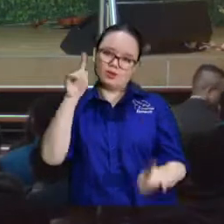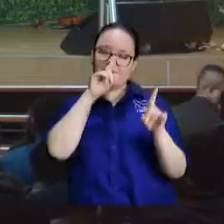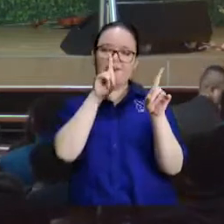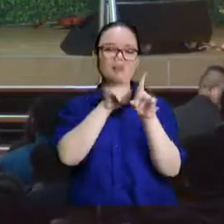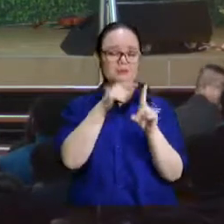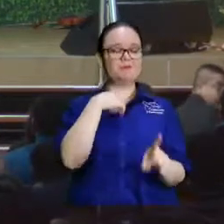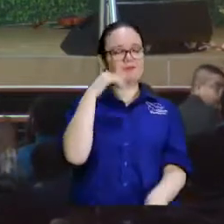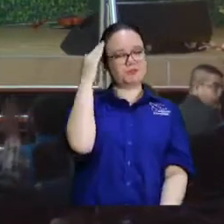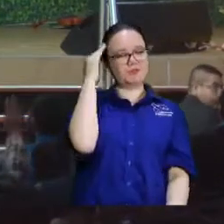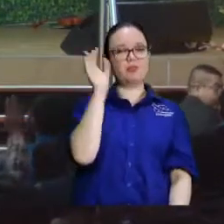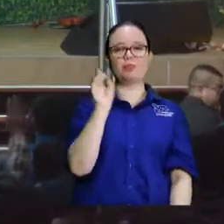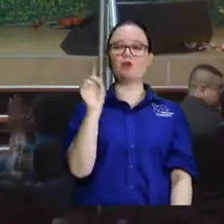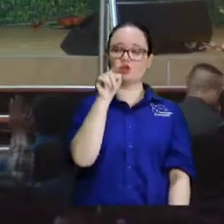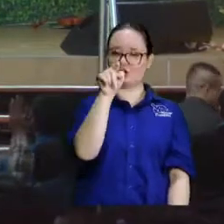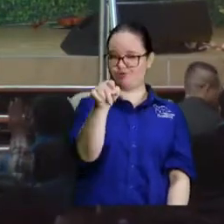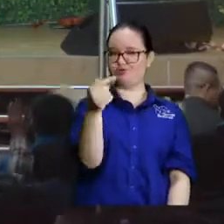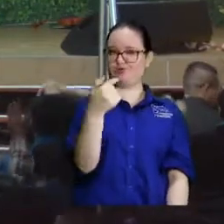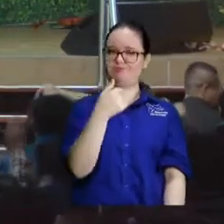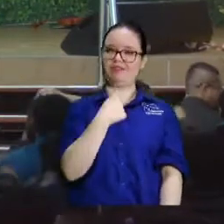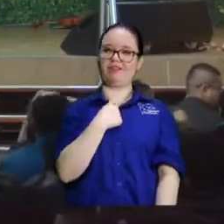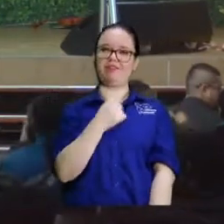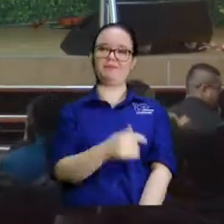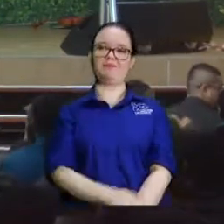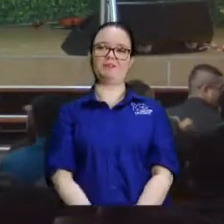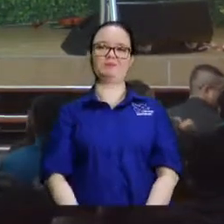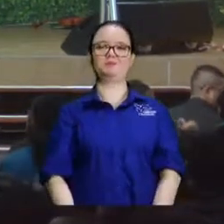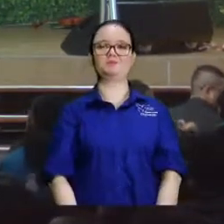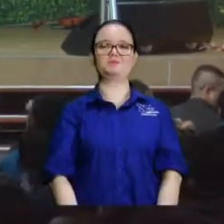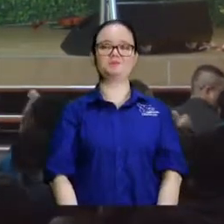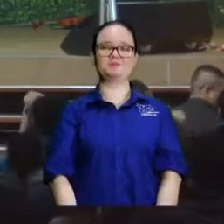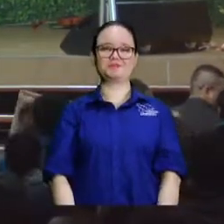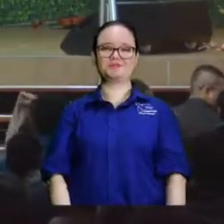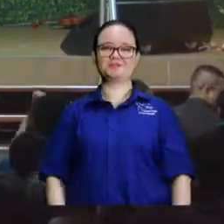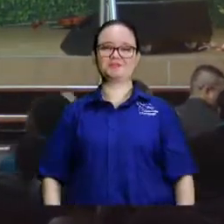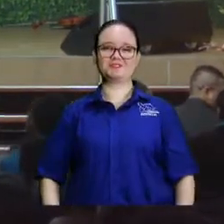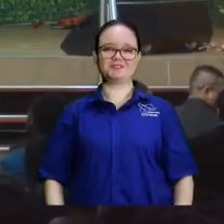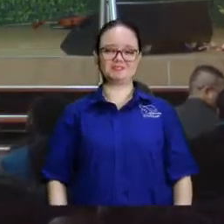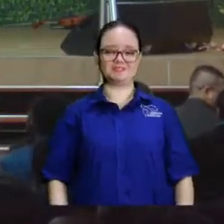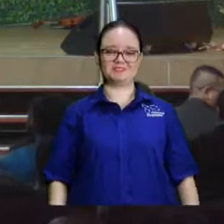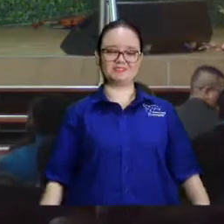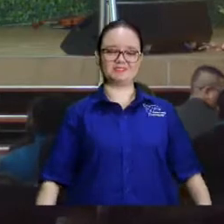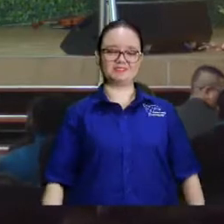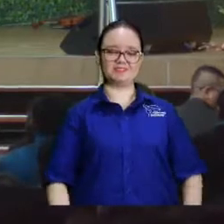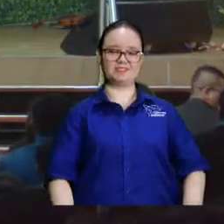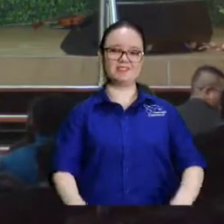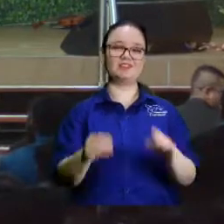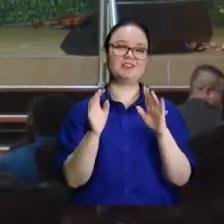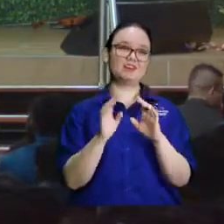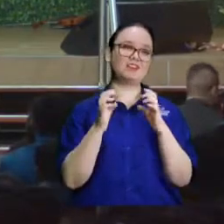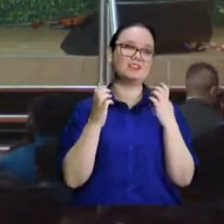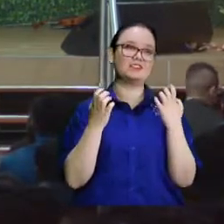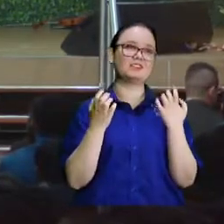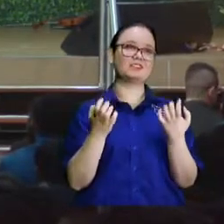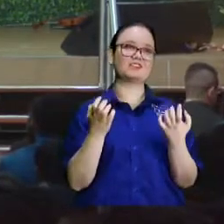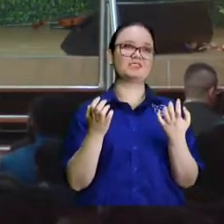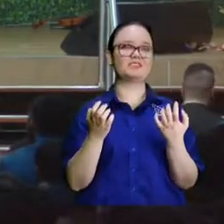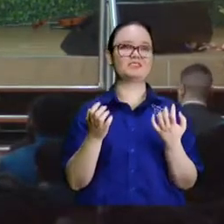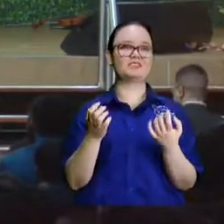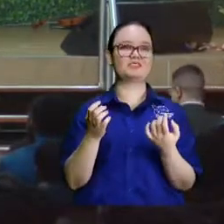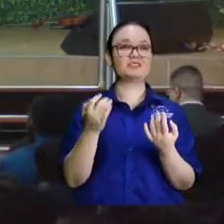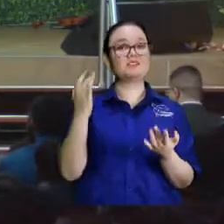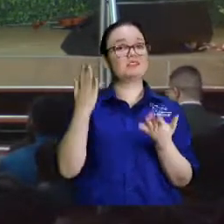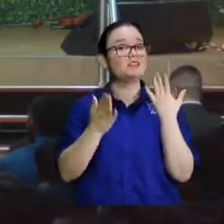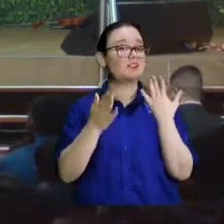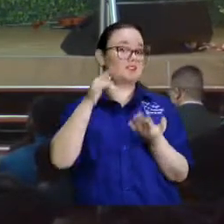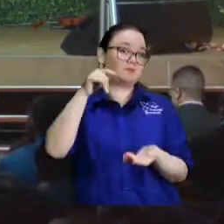anda usted también. Porque si no, solo es en una vía, ¿verdad? Me va a resultar con que está yendo a ir a